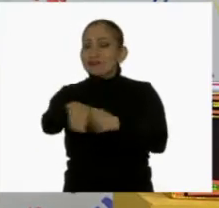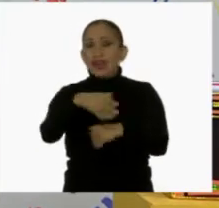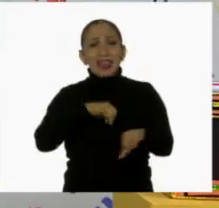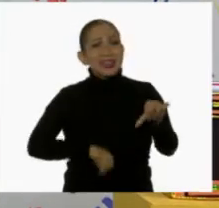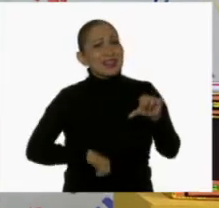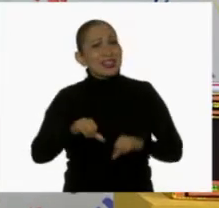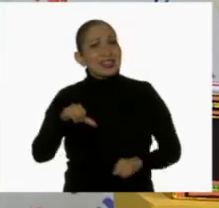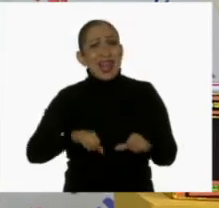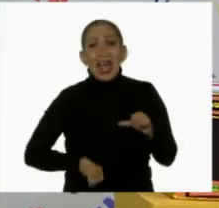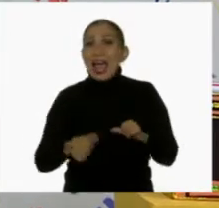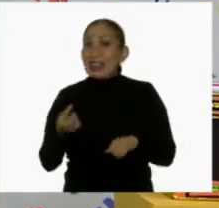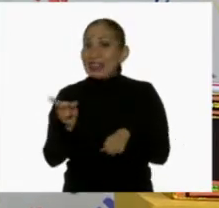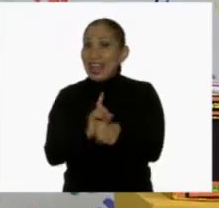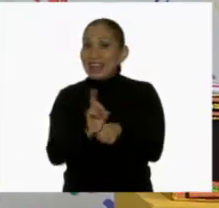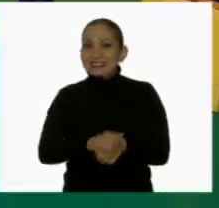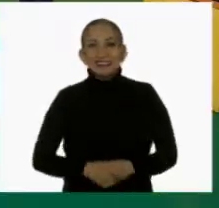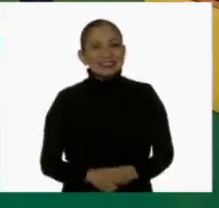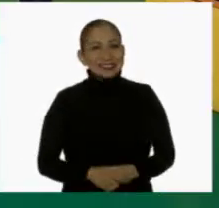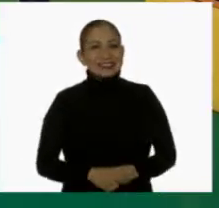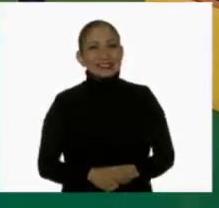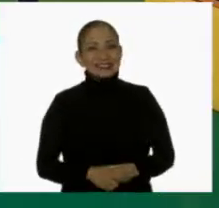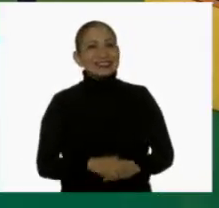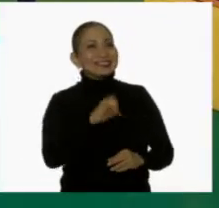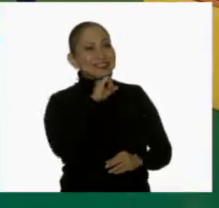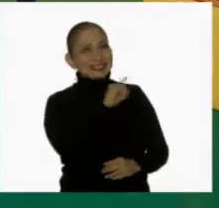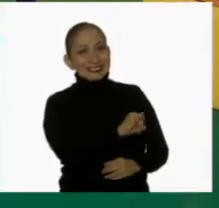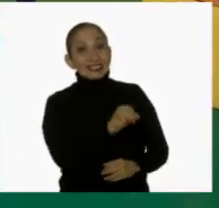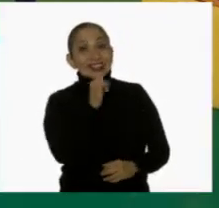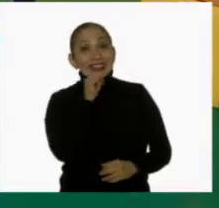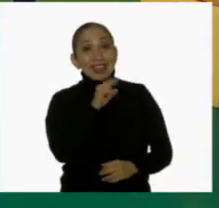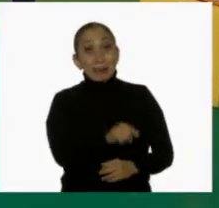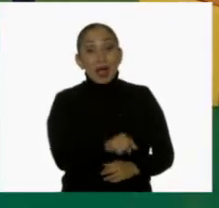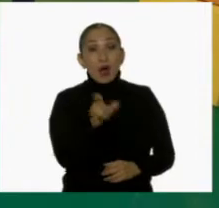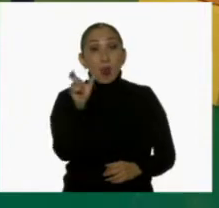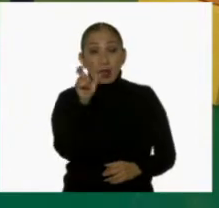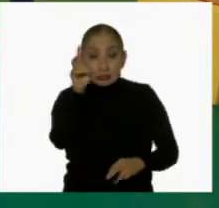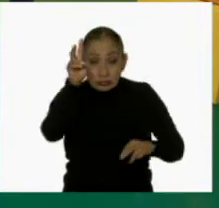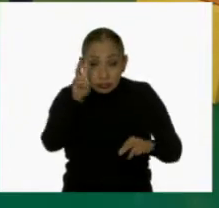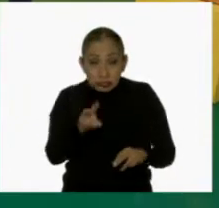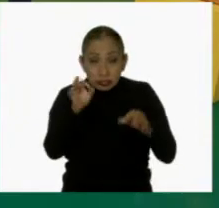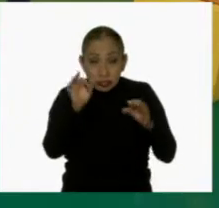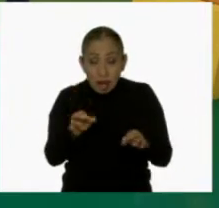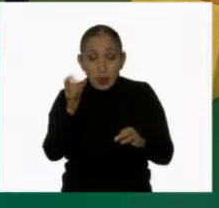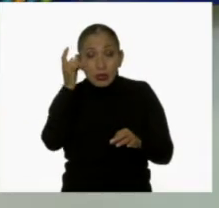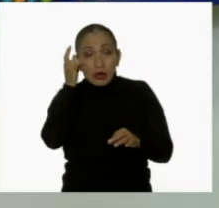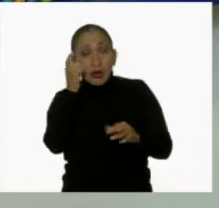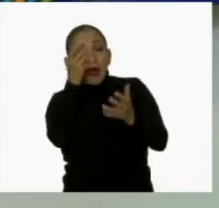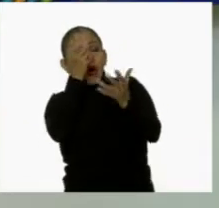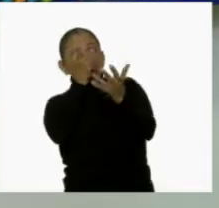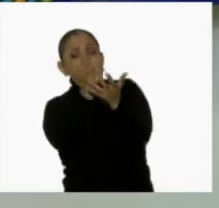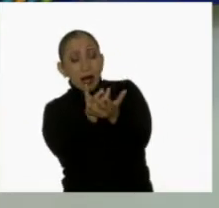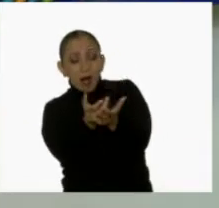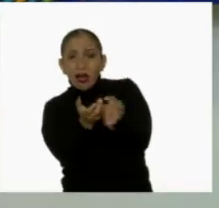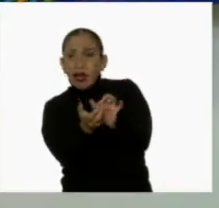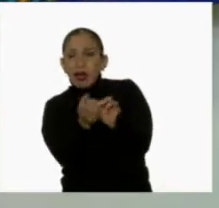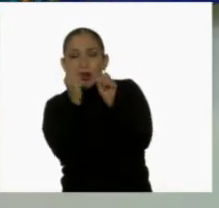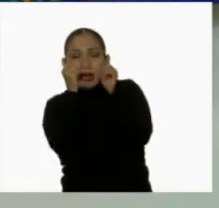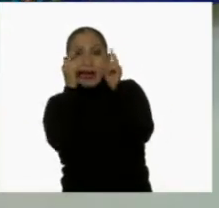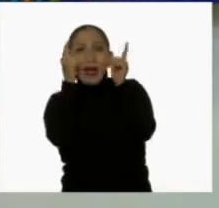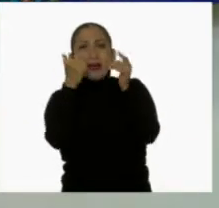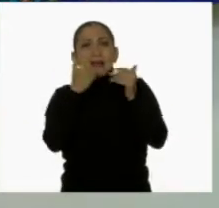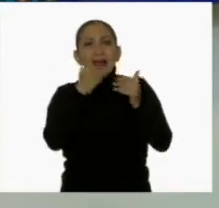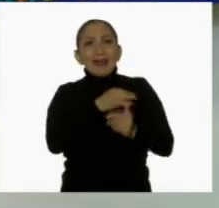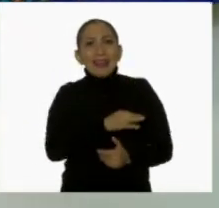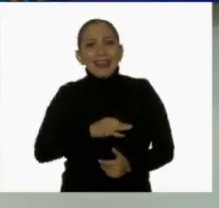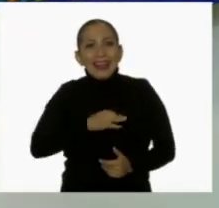nuestras actividades día con día. Así es. Además de que cuando verdaderamente descansamos, despertamos de buen